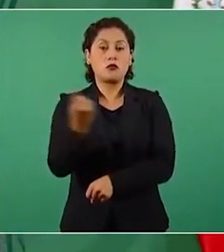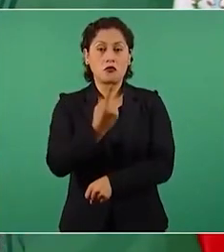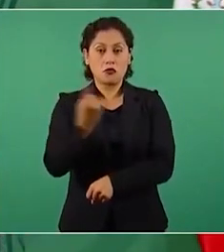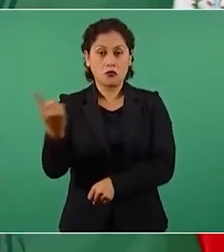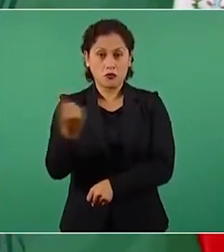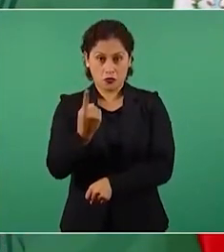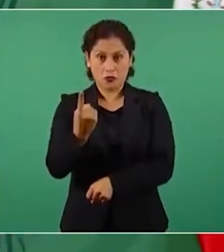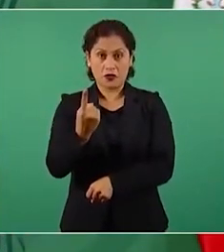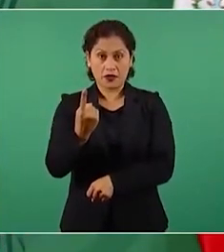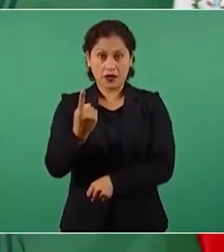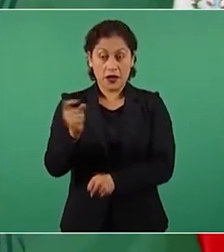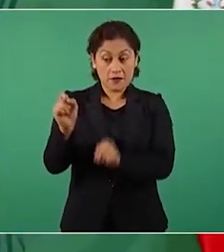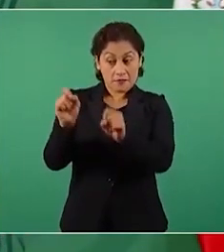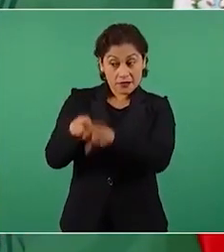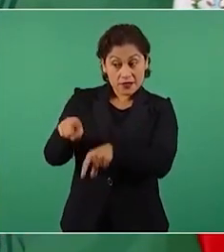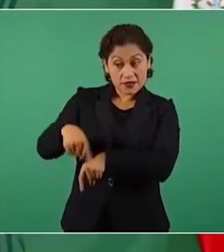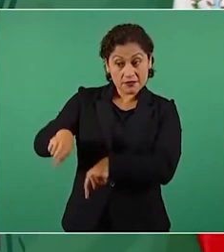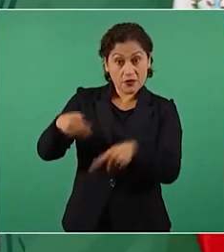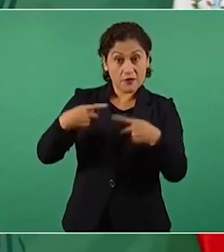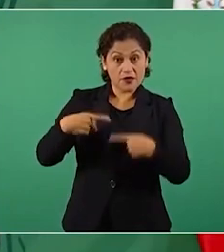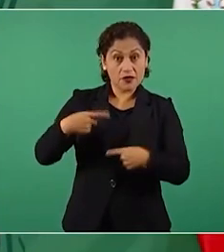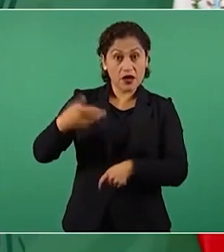engañaban de que eran demócratas.